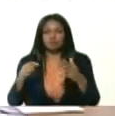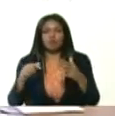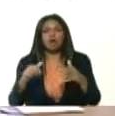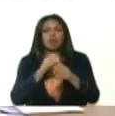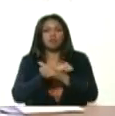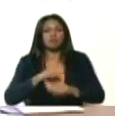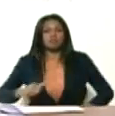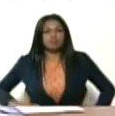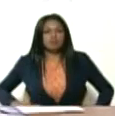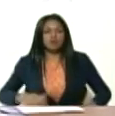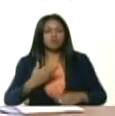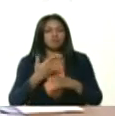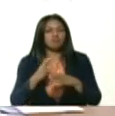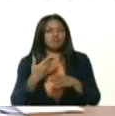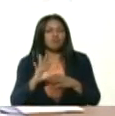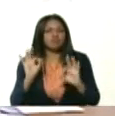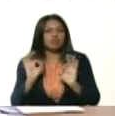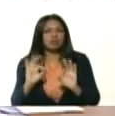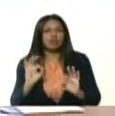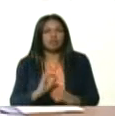Armada. No les quede duda.